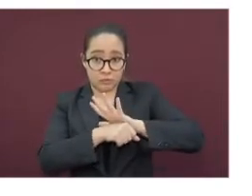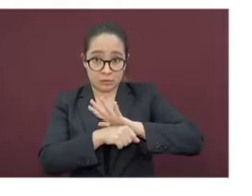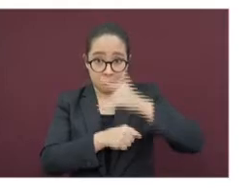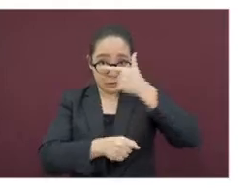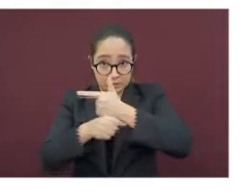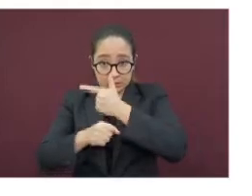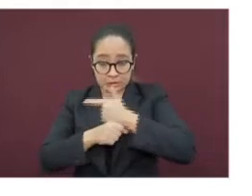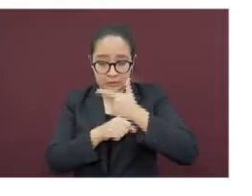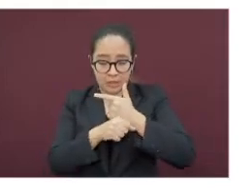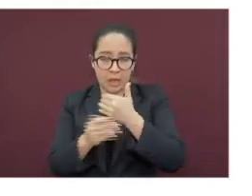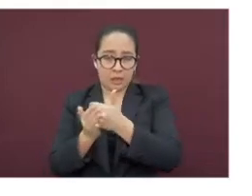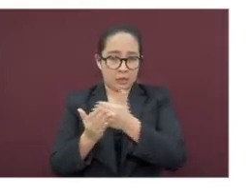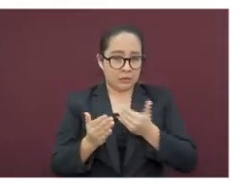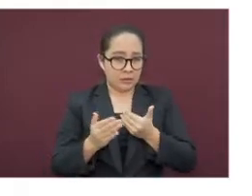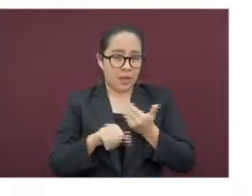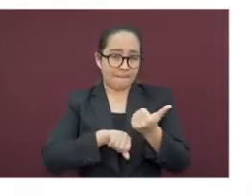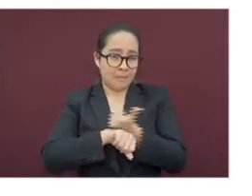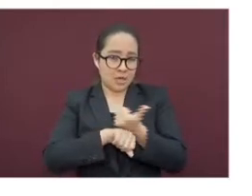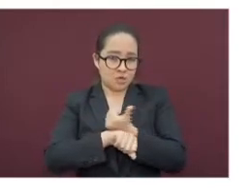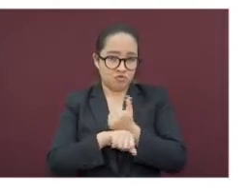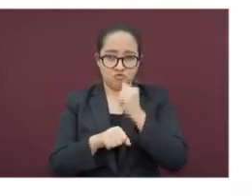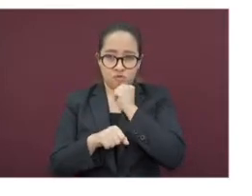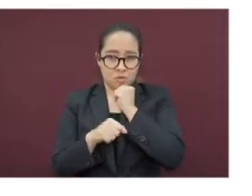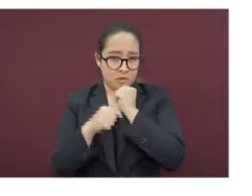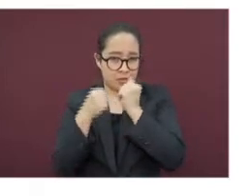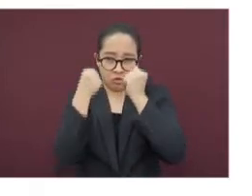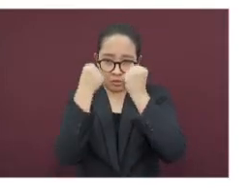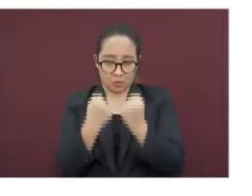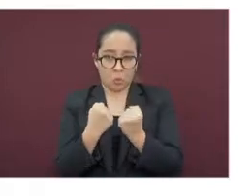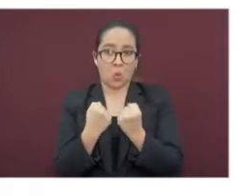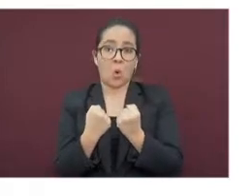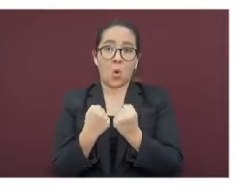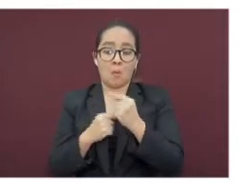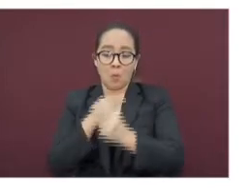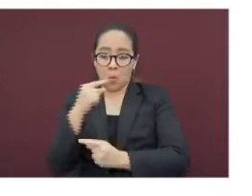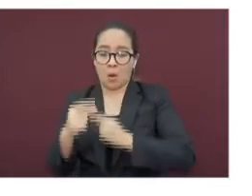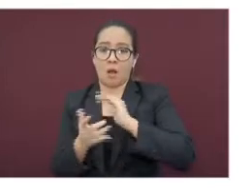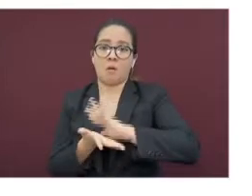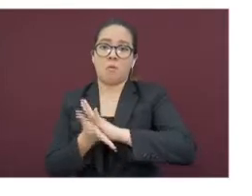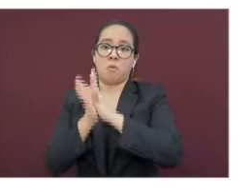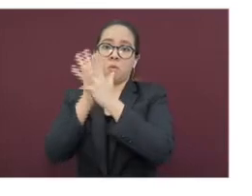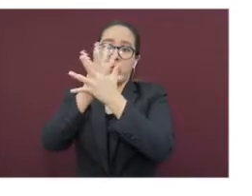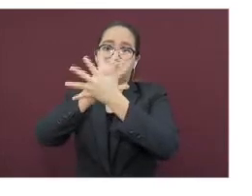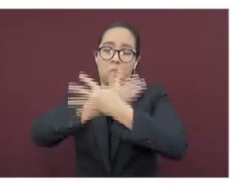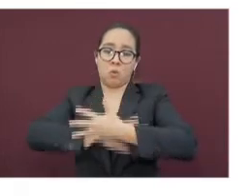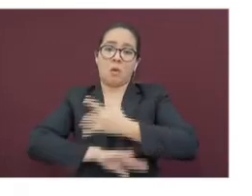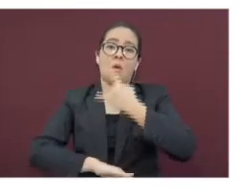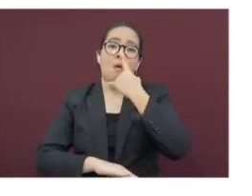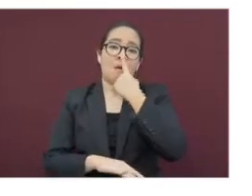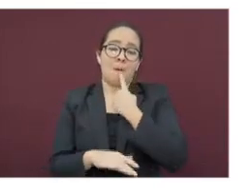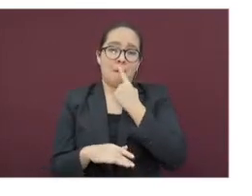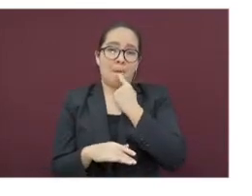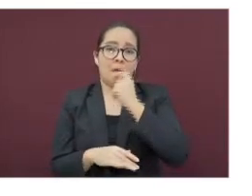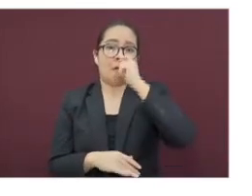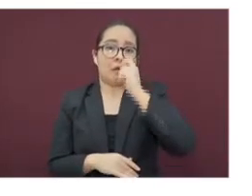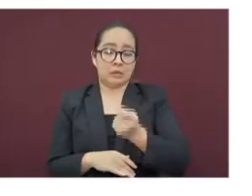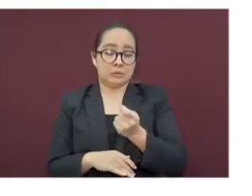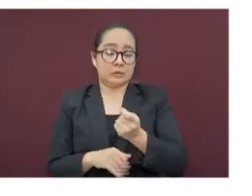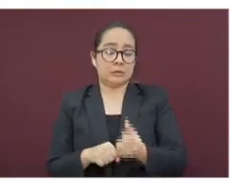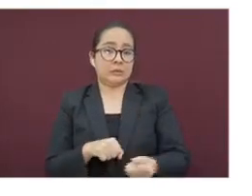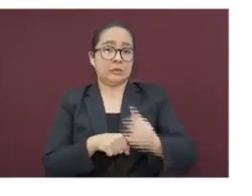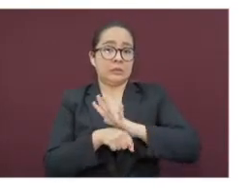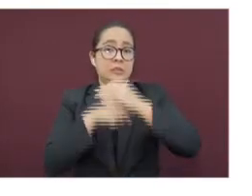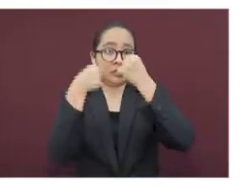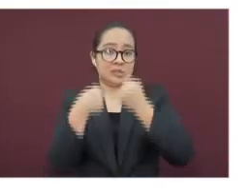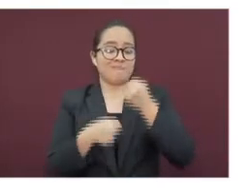las barras amarillas, por fecha de inicio, se transforman en rojo. Nos muestran la carga de la enfermedad y la